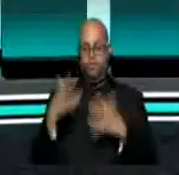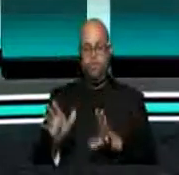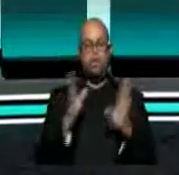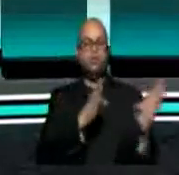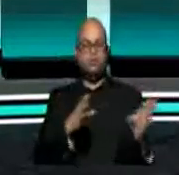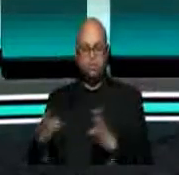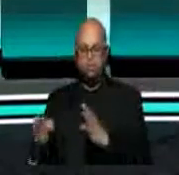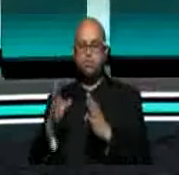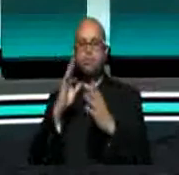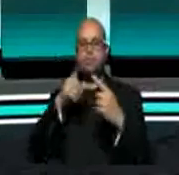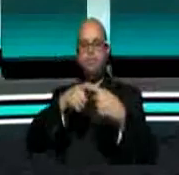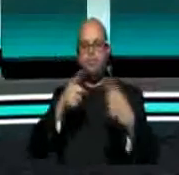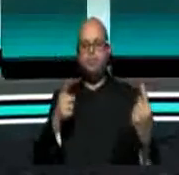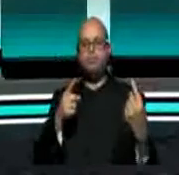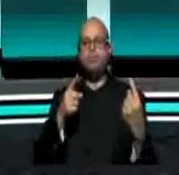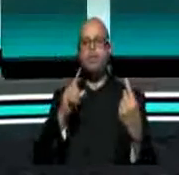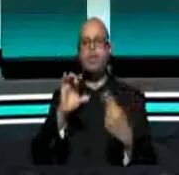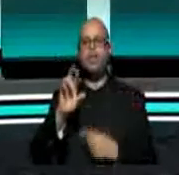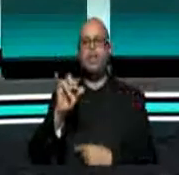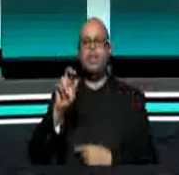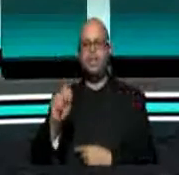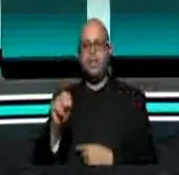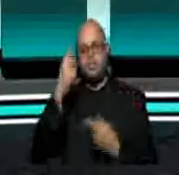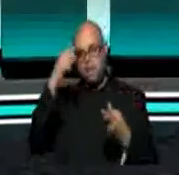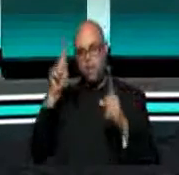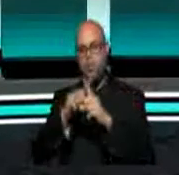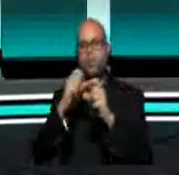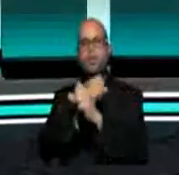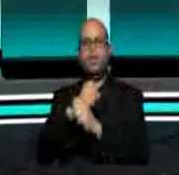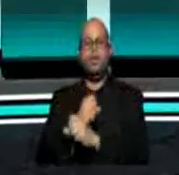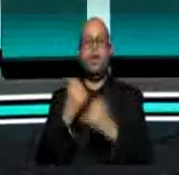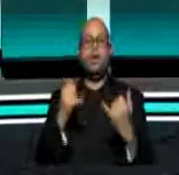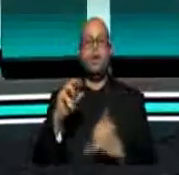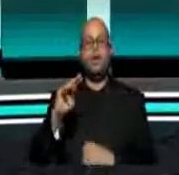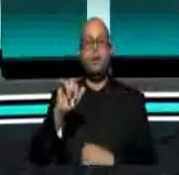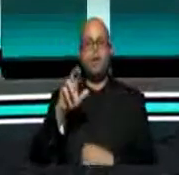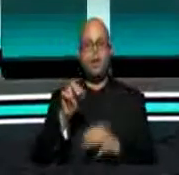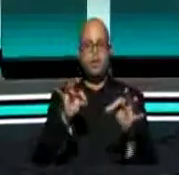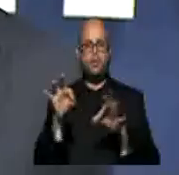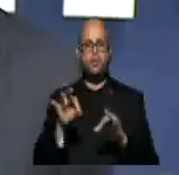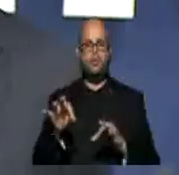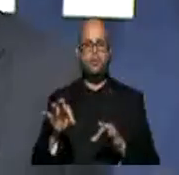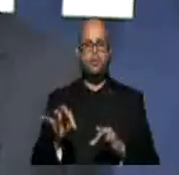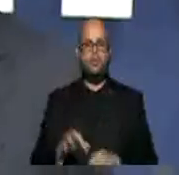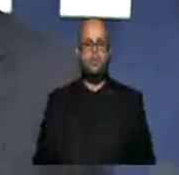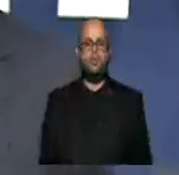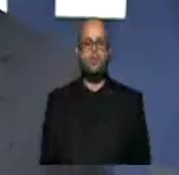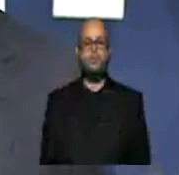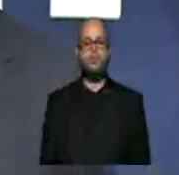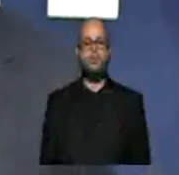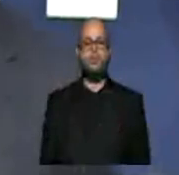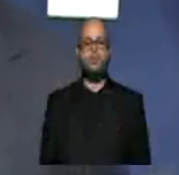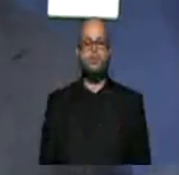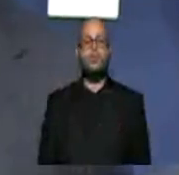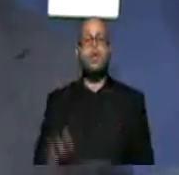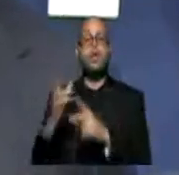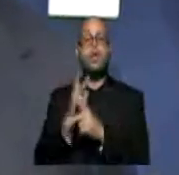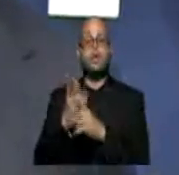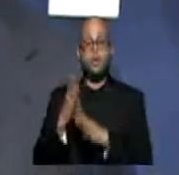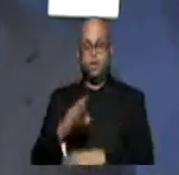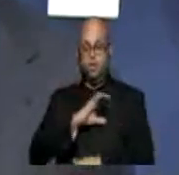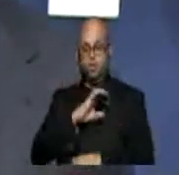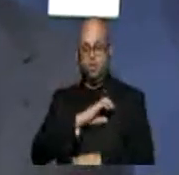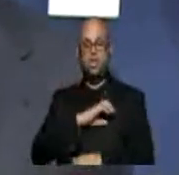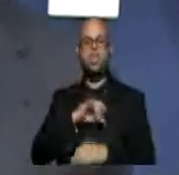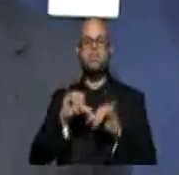sigue ajustando de acuerdo al comportamiento de las estadísticas. Mayra Sevedo amplía. Se queda el superintendente y se